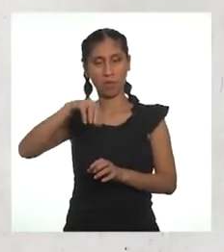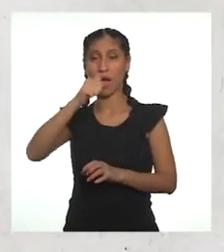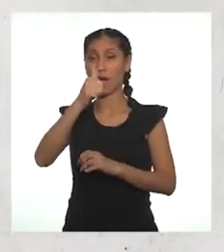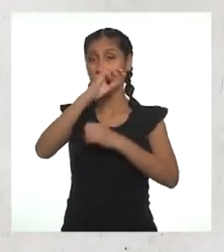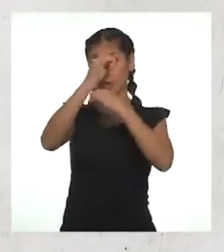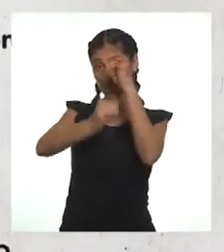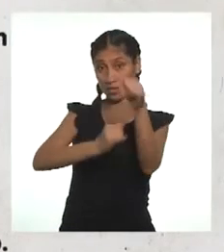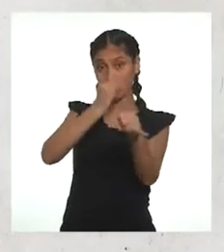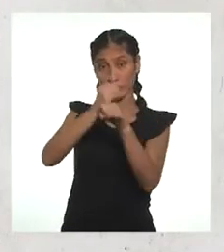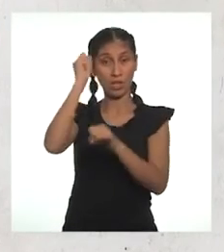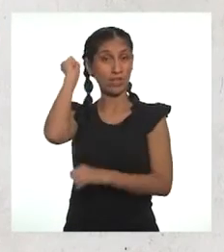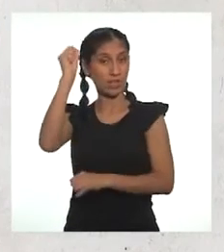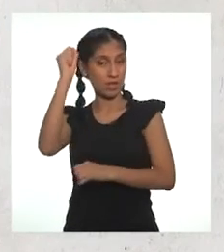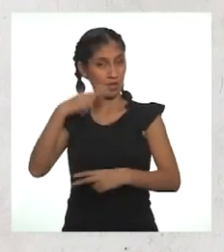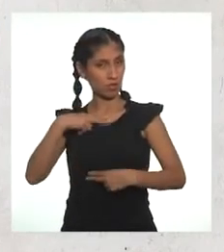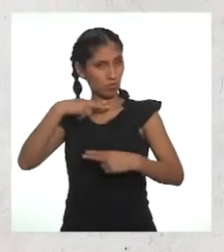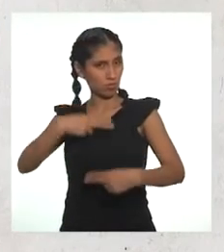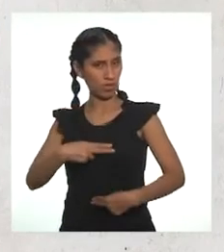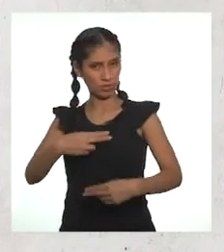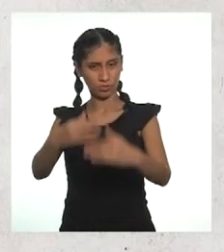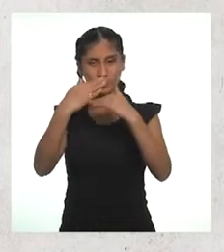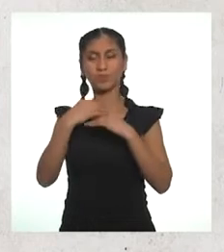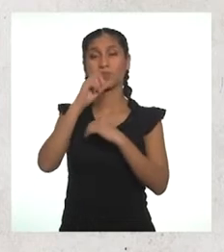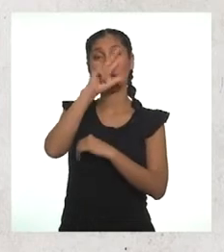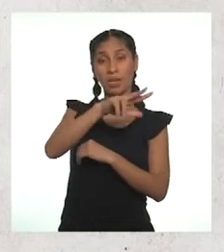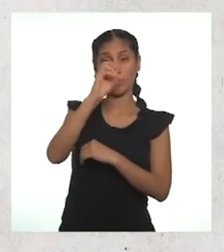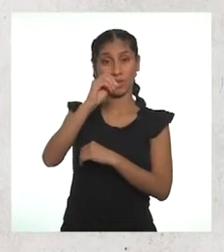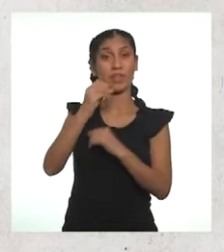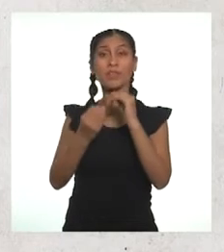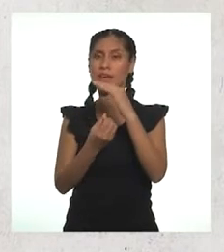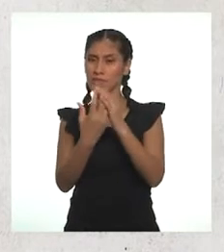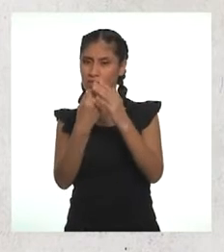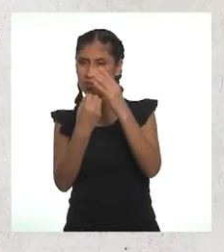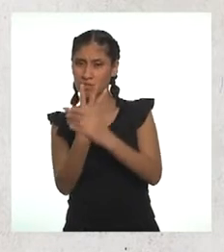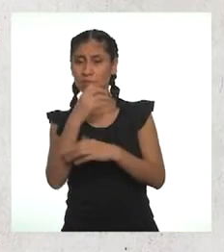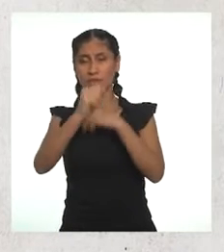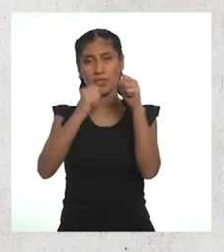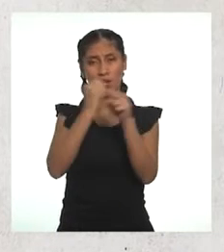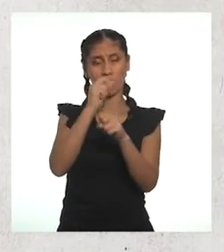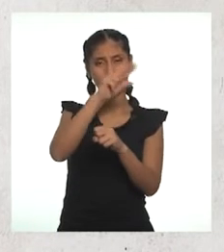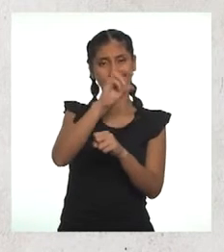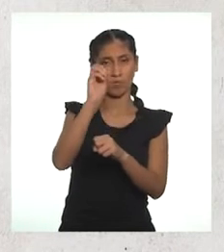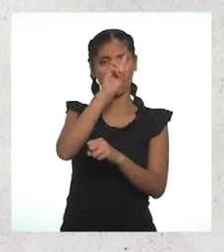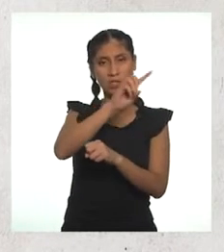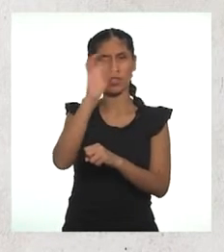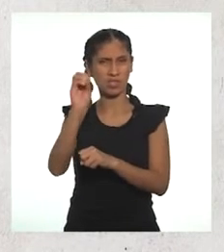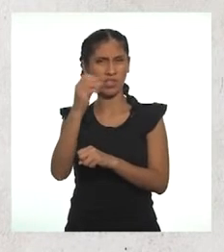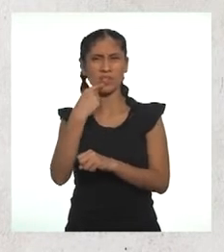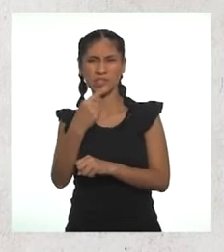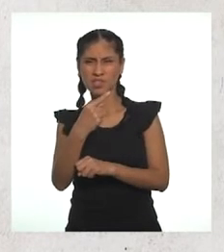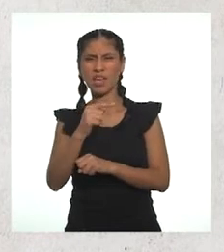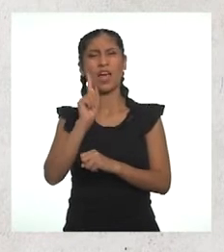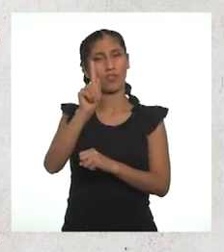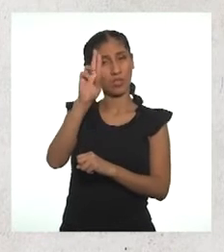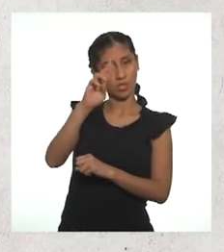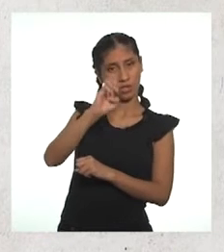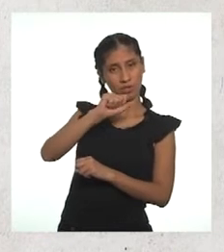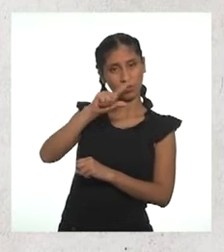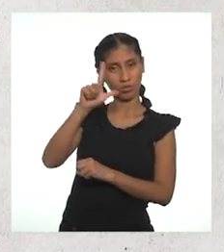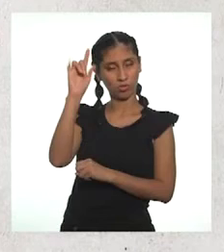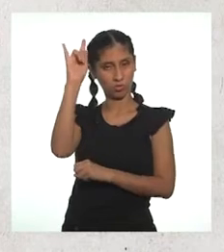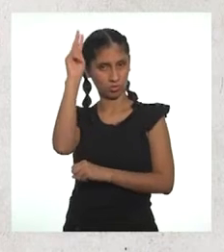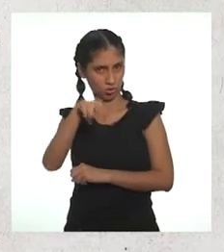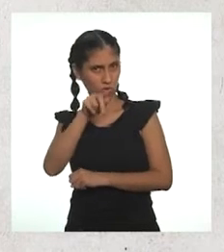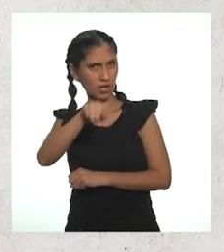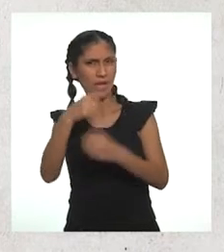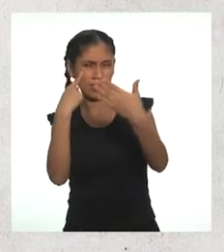El 30 de septiembre del 2010, el Consejo de Derechos Humanos emite una resolución en